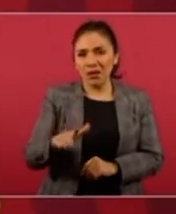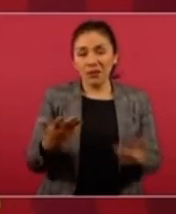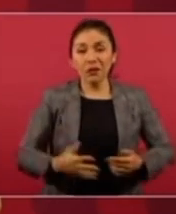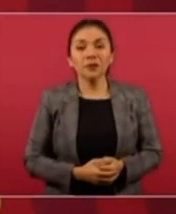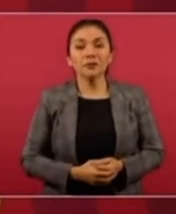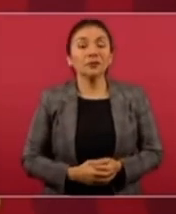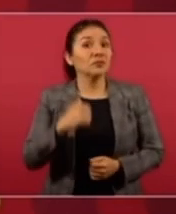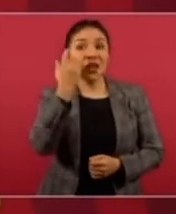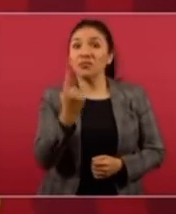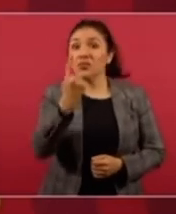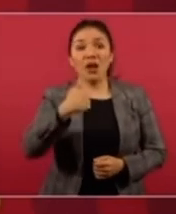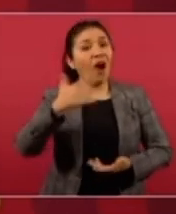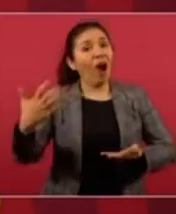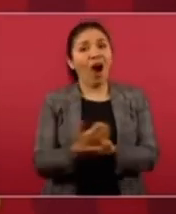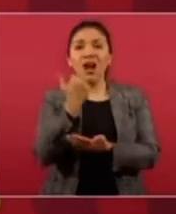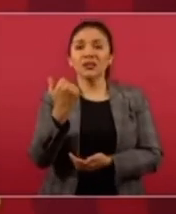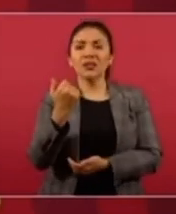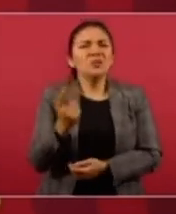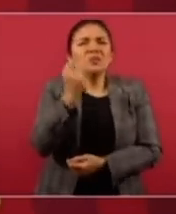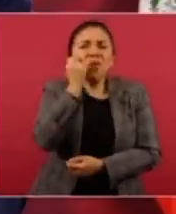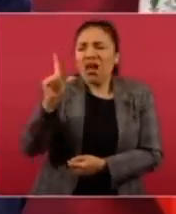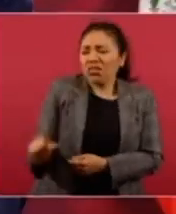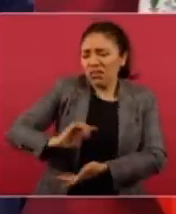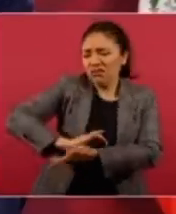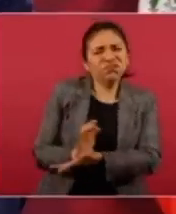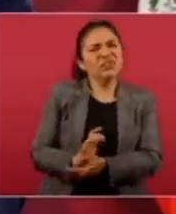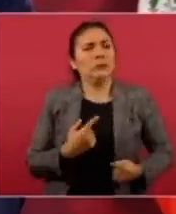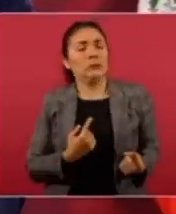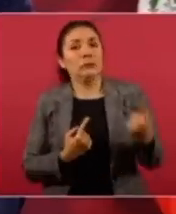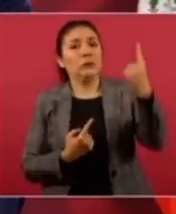Había que triunfar a toda costa sin escrúpulos morales de ninguna índole.